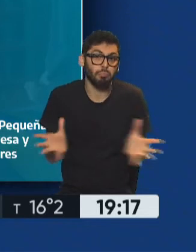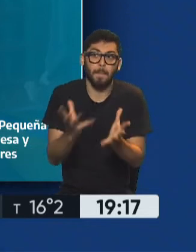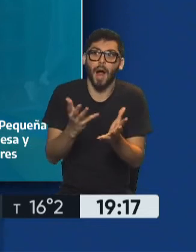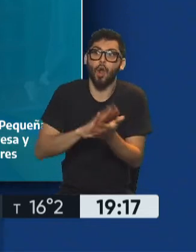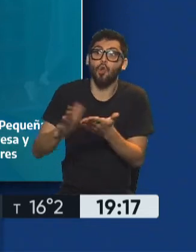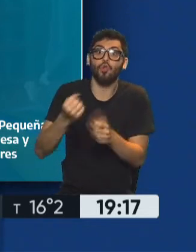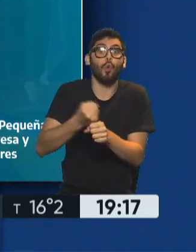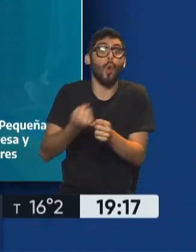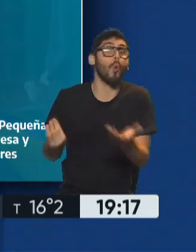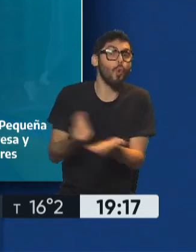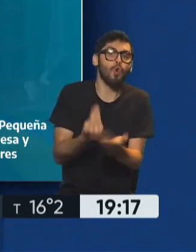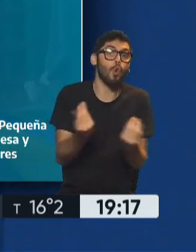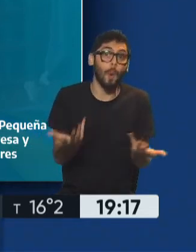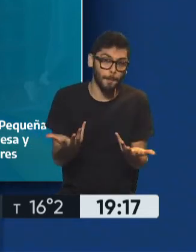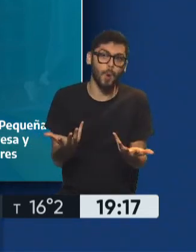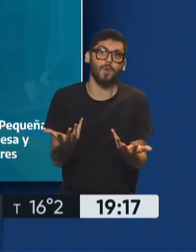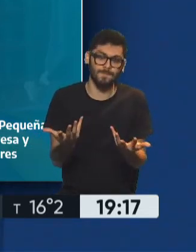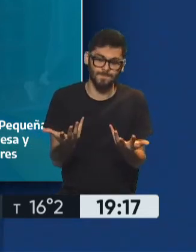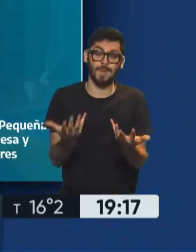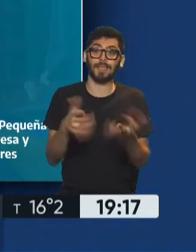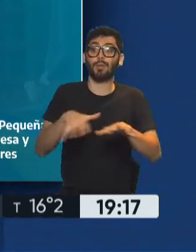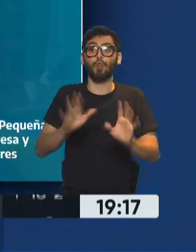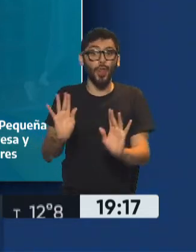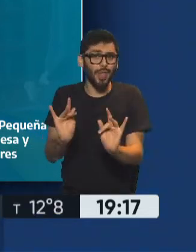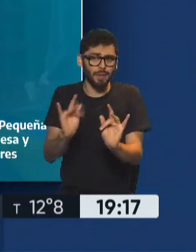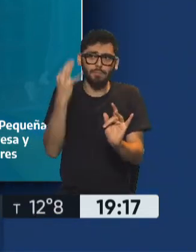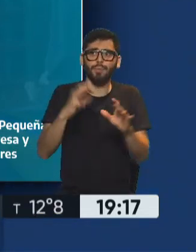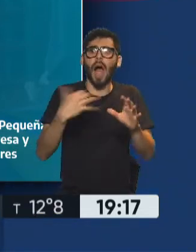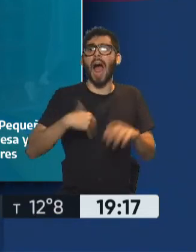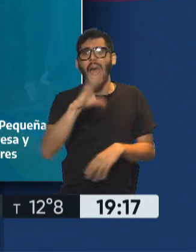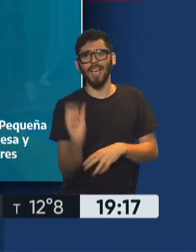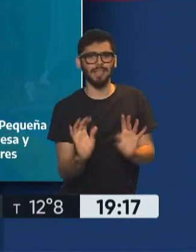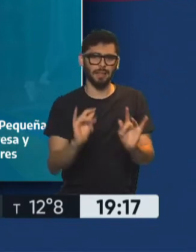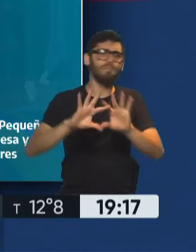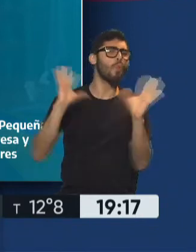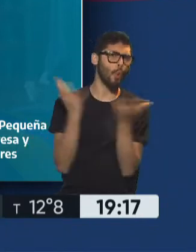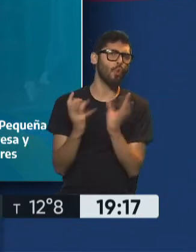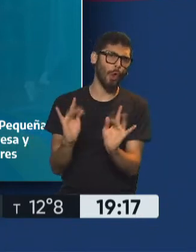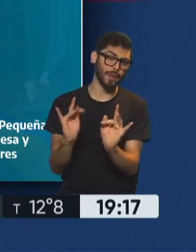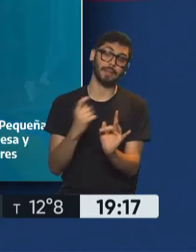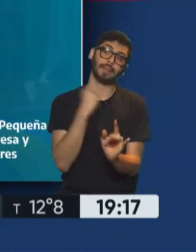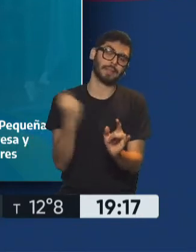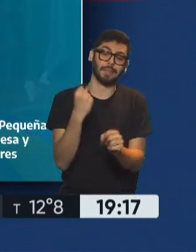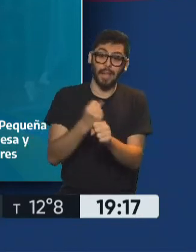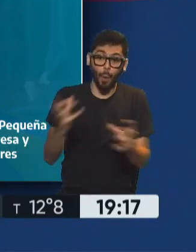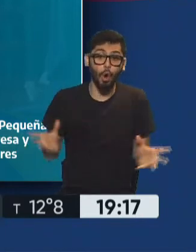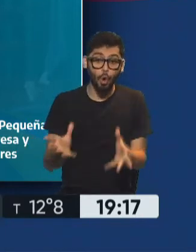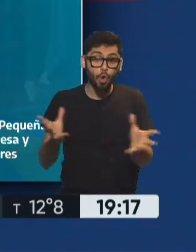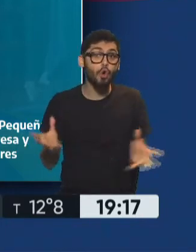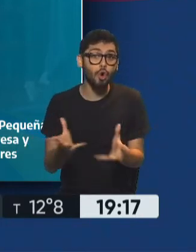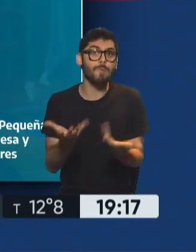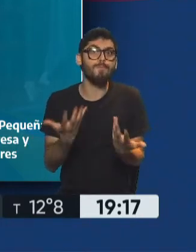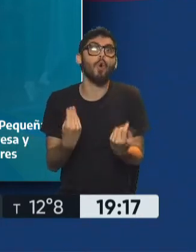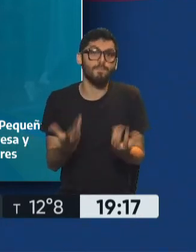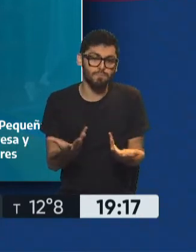de nuevos puestos de trabajo. Estamos en una situación compleja del mundo y de la Argentina, tenemos que incentivar la generación de empleo y lo que estamos